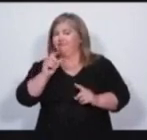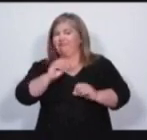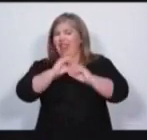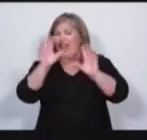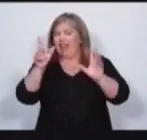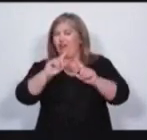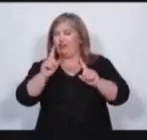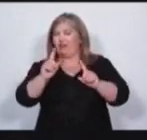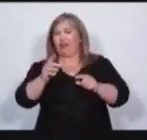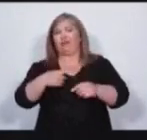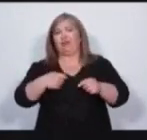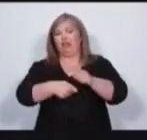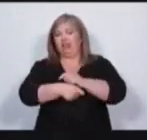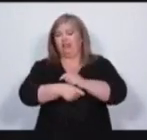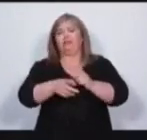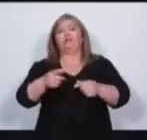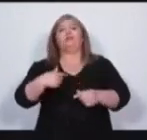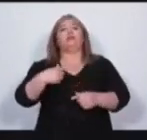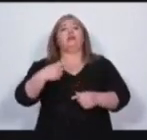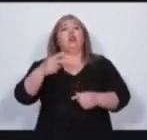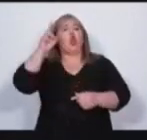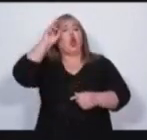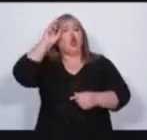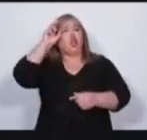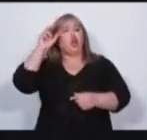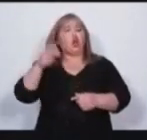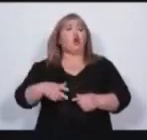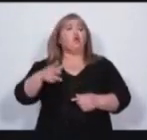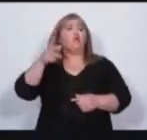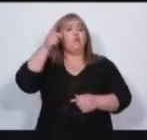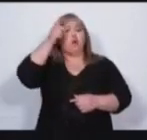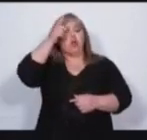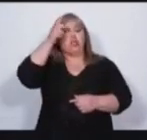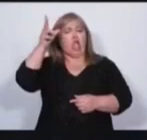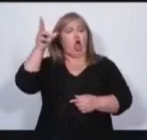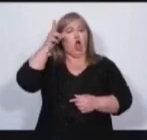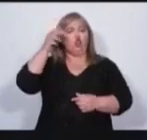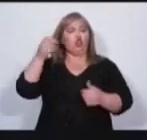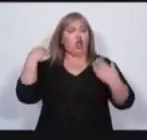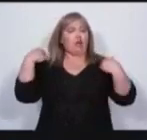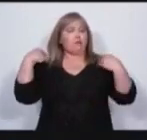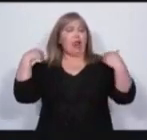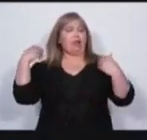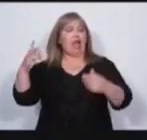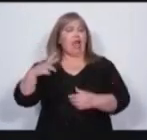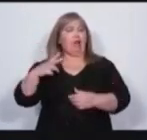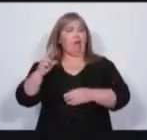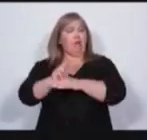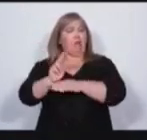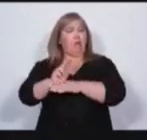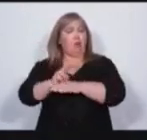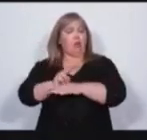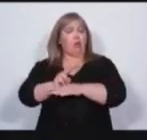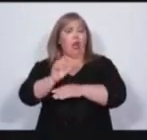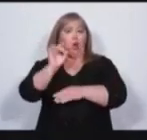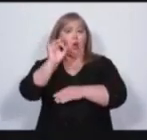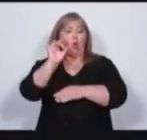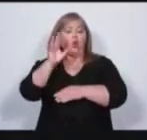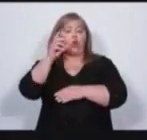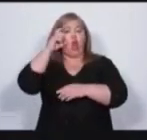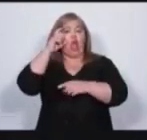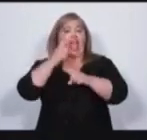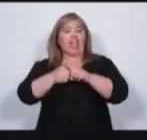ocho custodios policiales asignados a él exclusivamente. Es el único exgobernador de la provincia que los tiene.